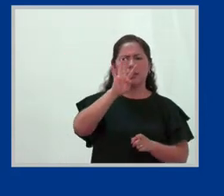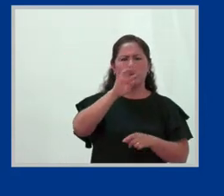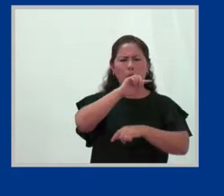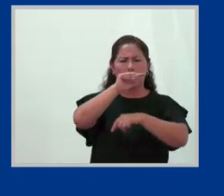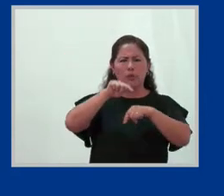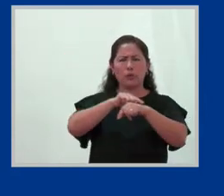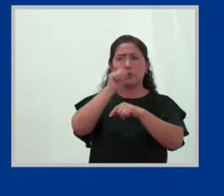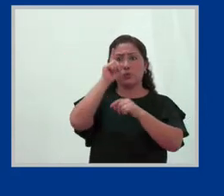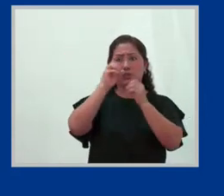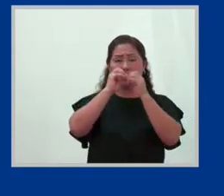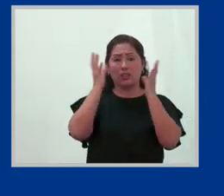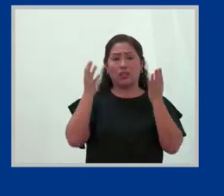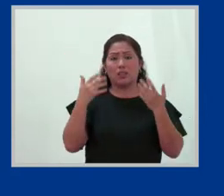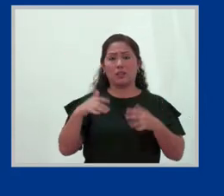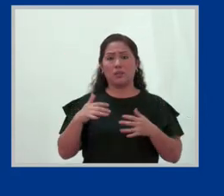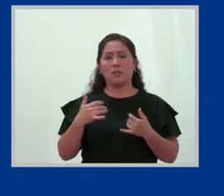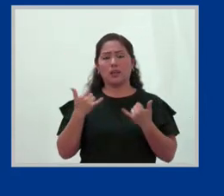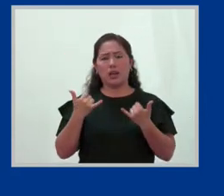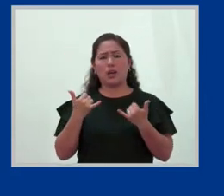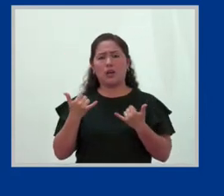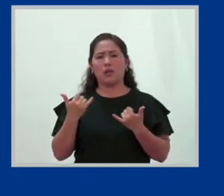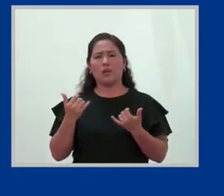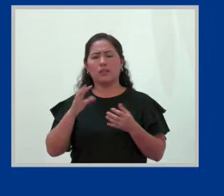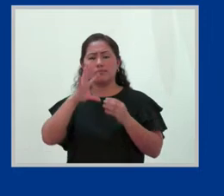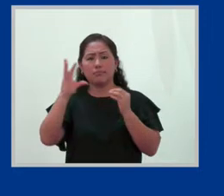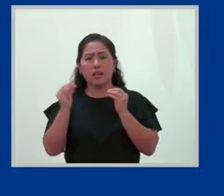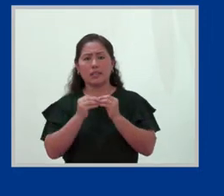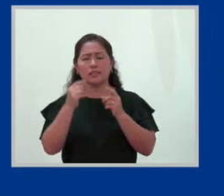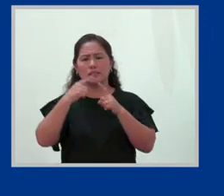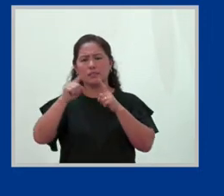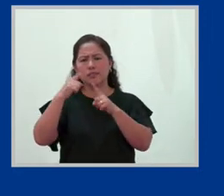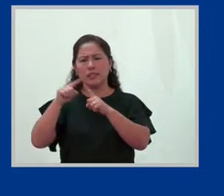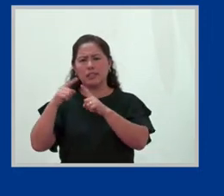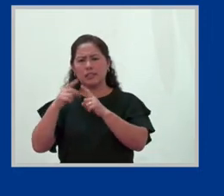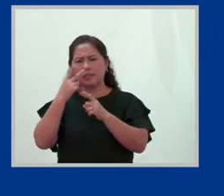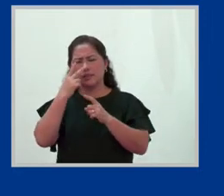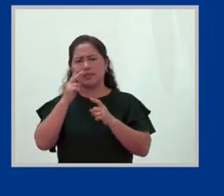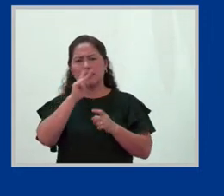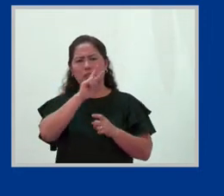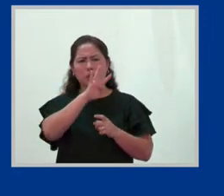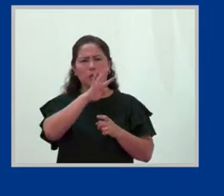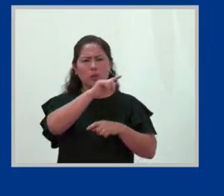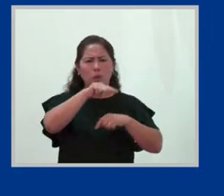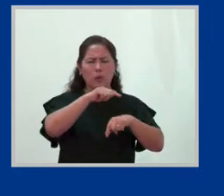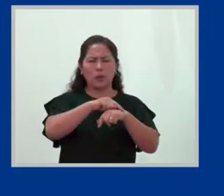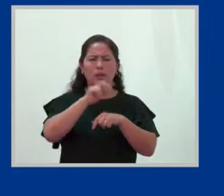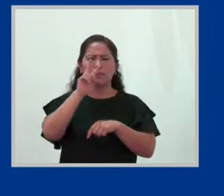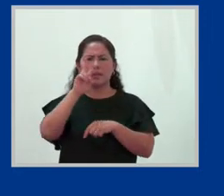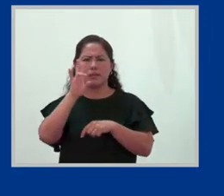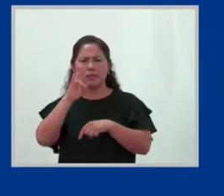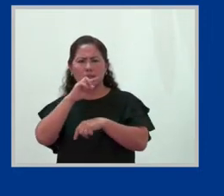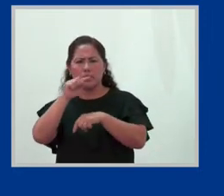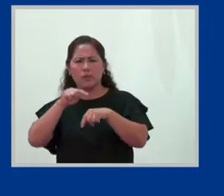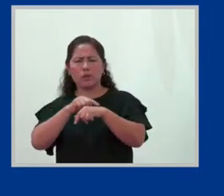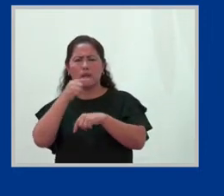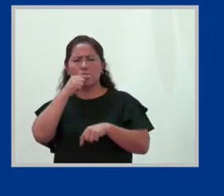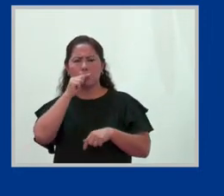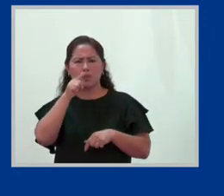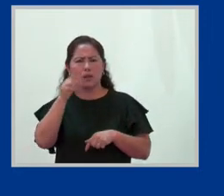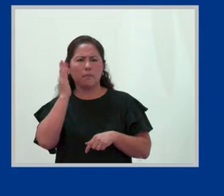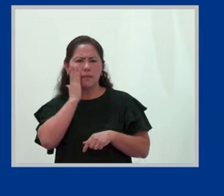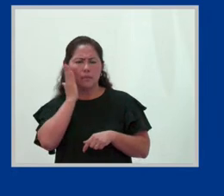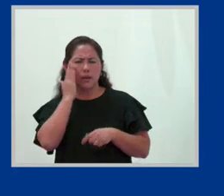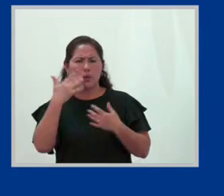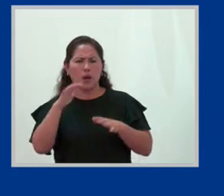de nuevo un día, ahora un poco más incluso, de diferencia entre ese tiempo que invierten las mujeres en esos